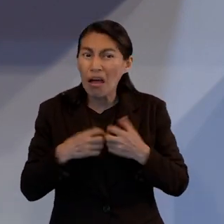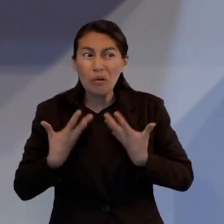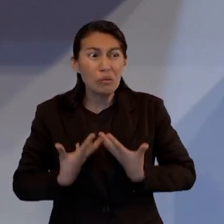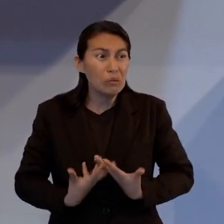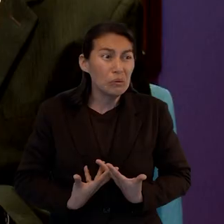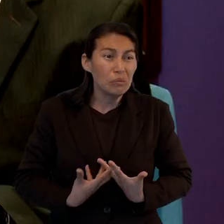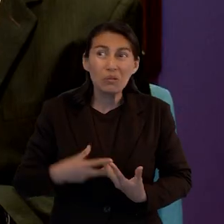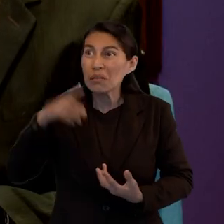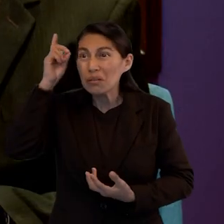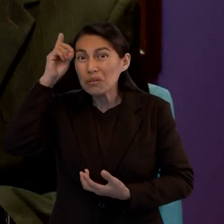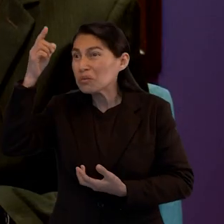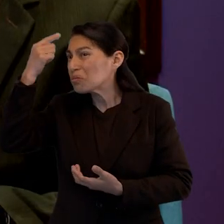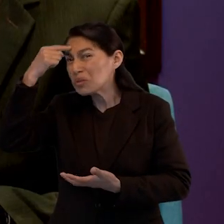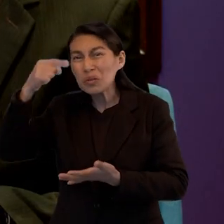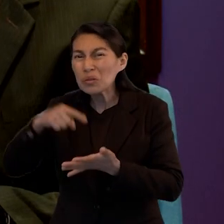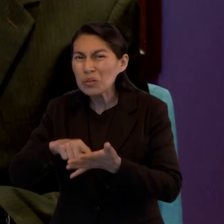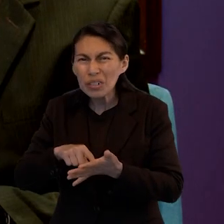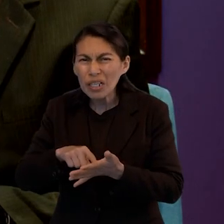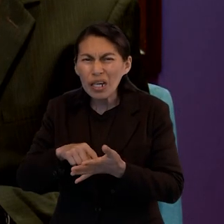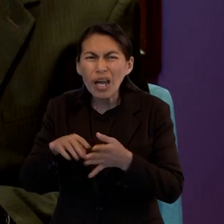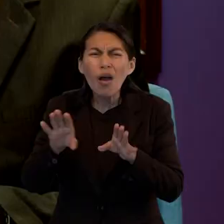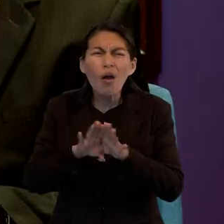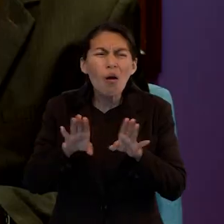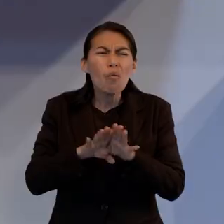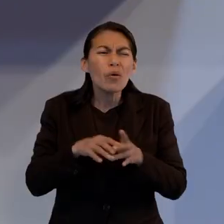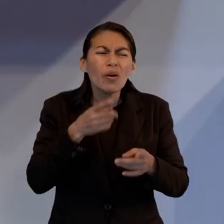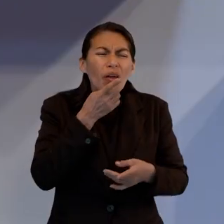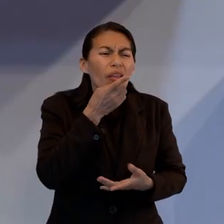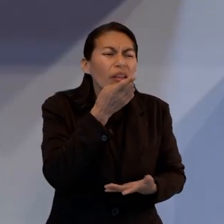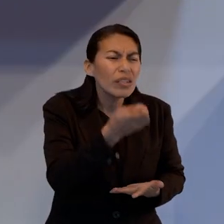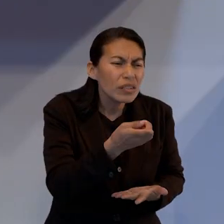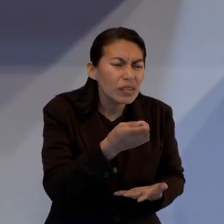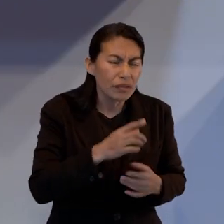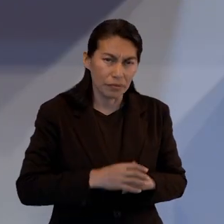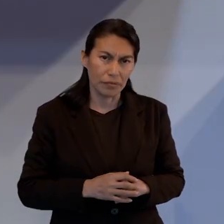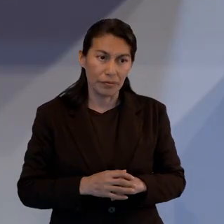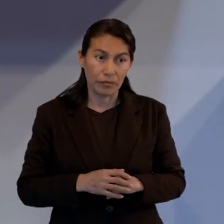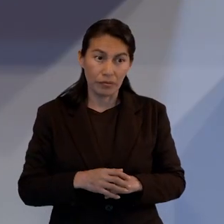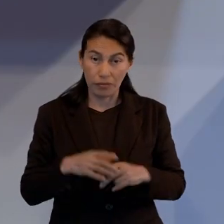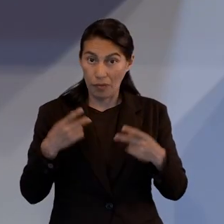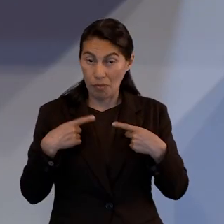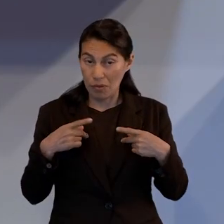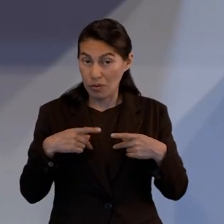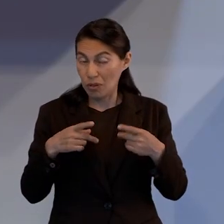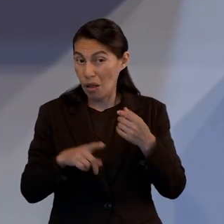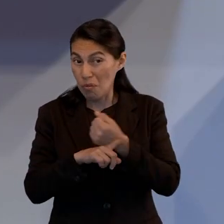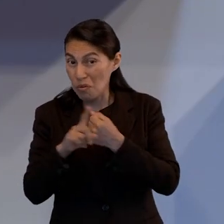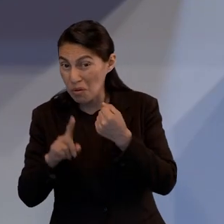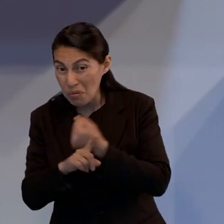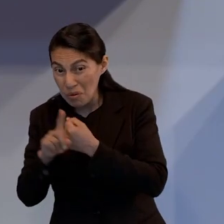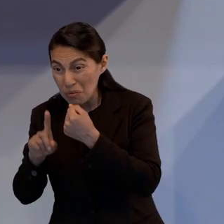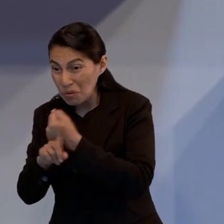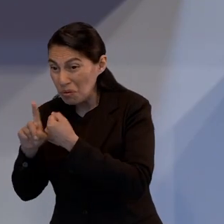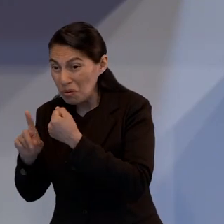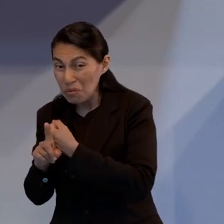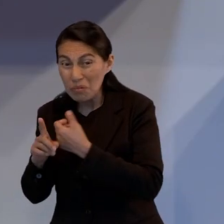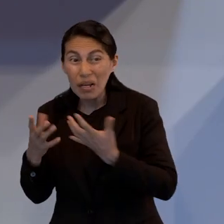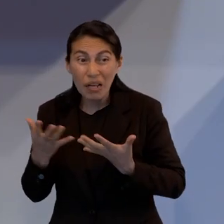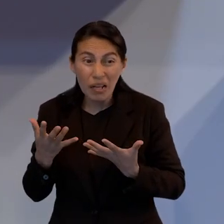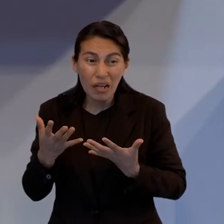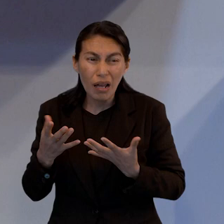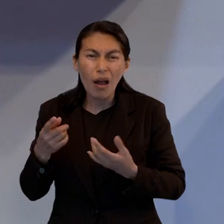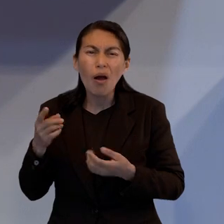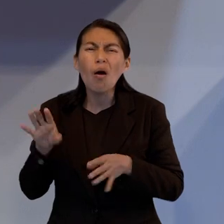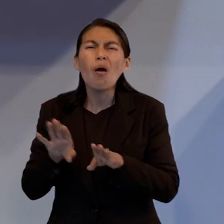no cree en Dios ante los problemas que se nos presenta? ¿Y cómo puedo convencer a esta persona